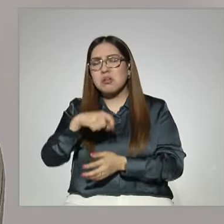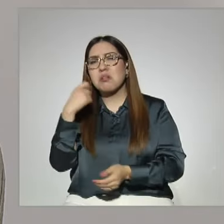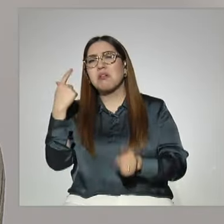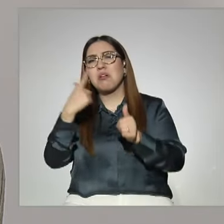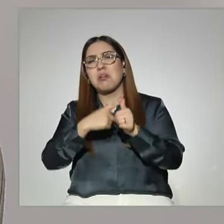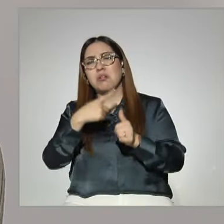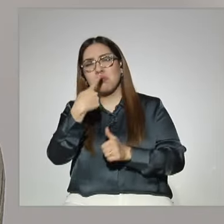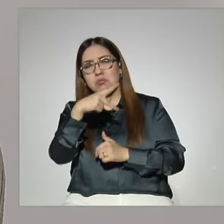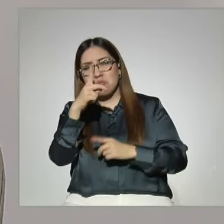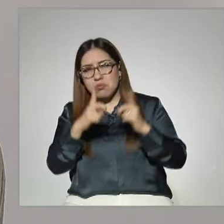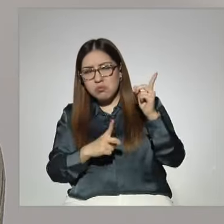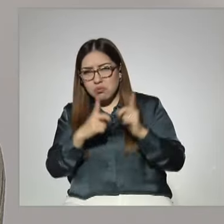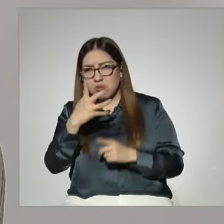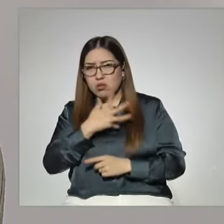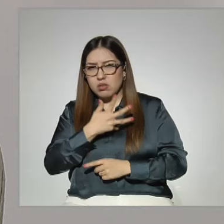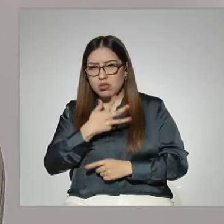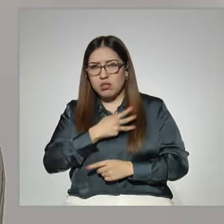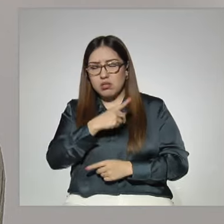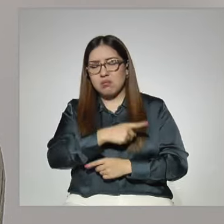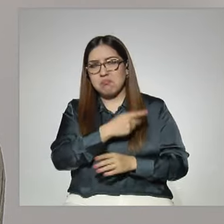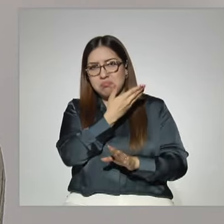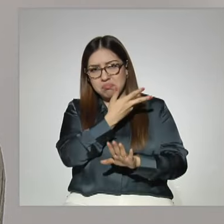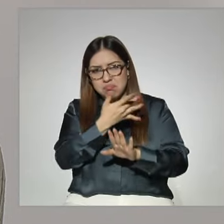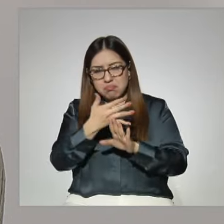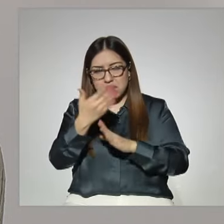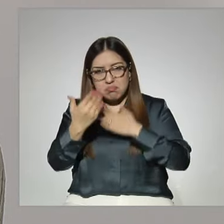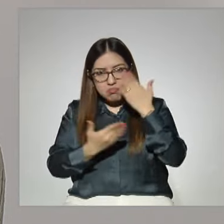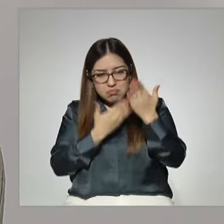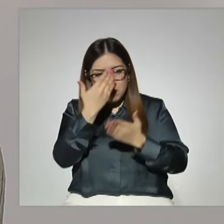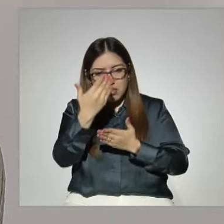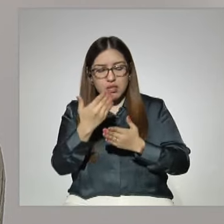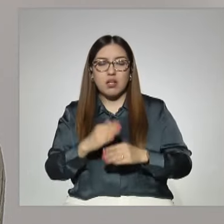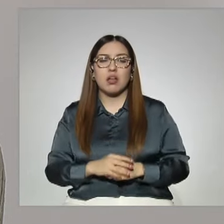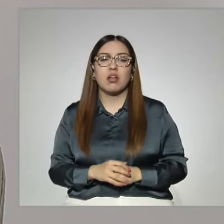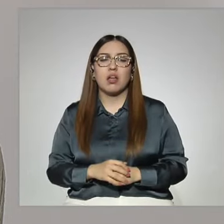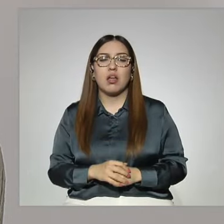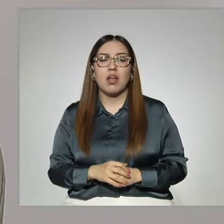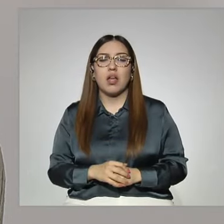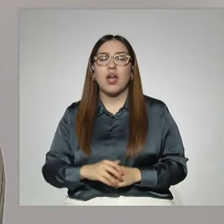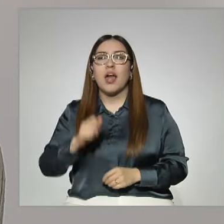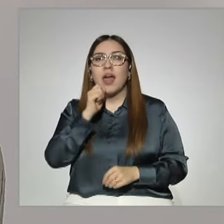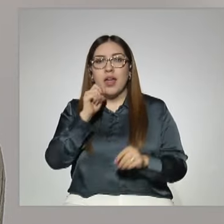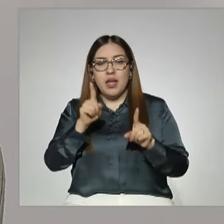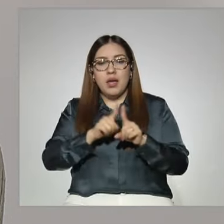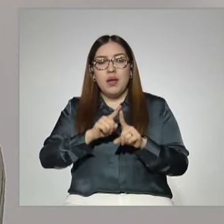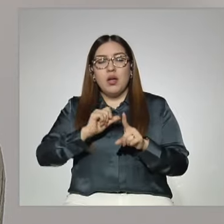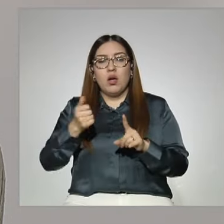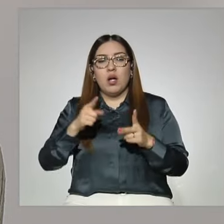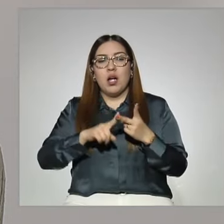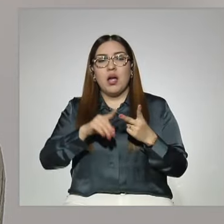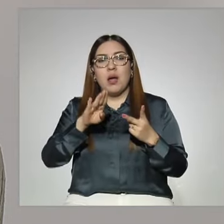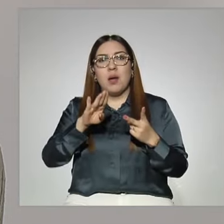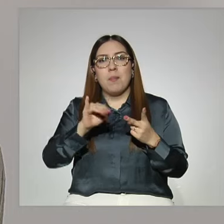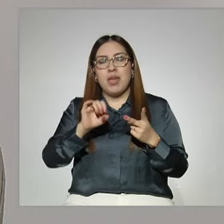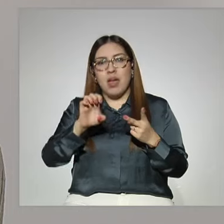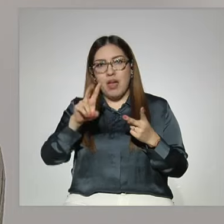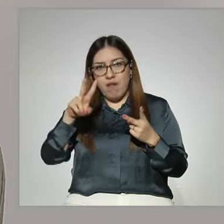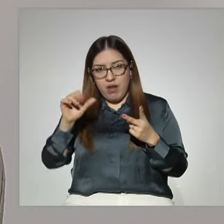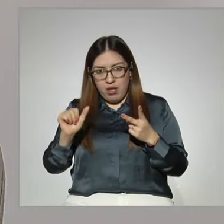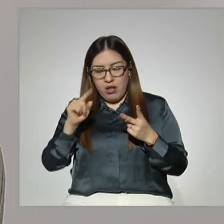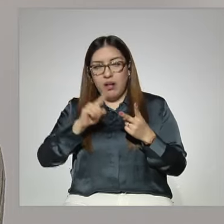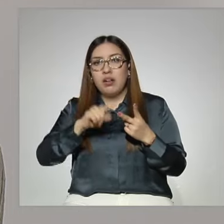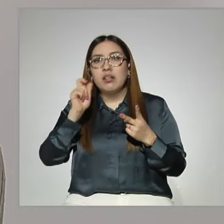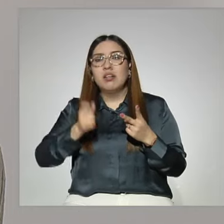se van construyendo conforme van estudiando. También está mi EVA, que es mi entorno virtual, que es todo un